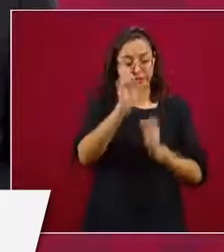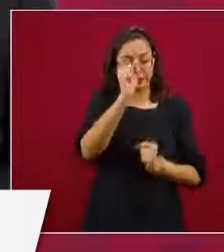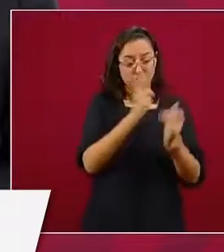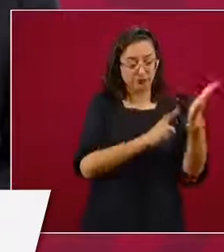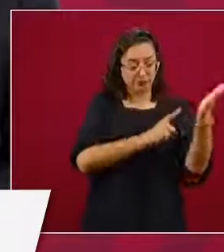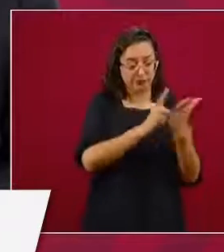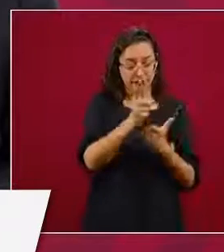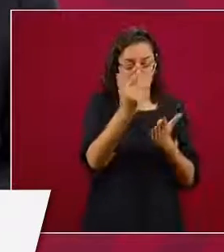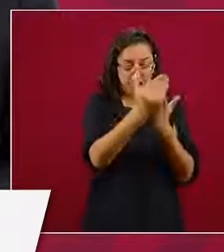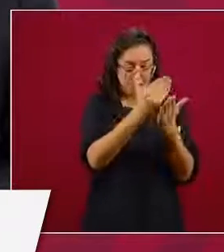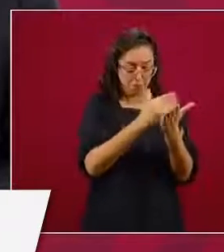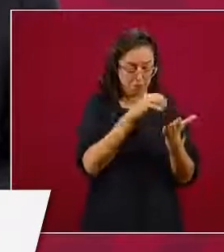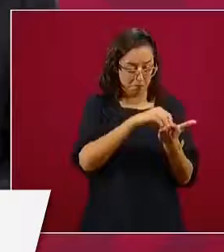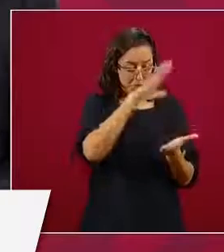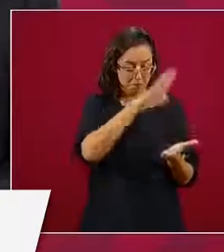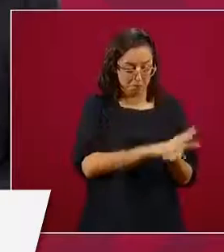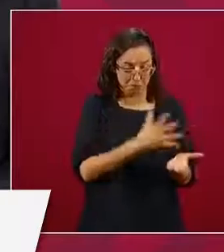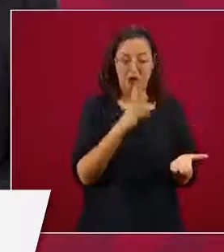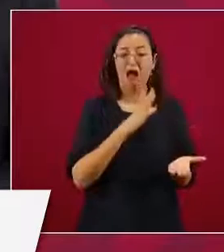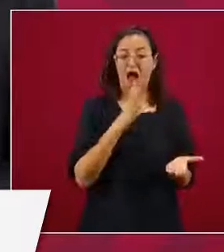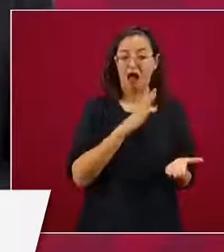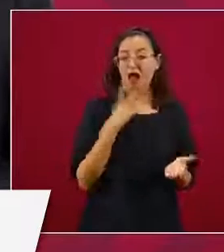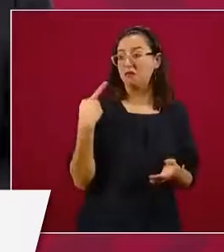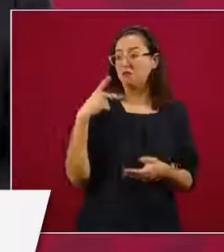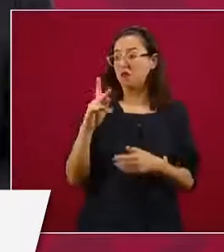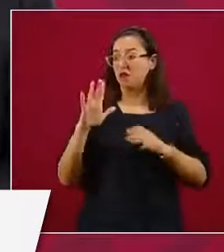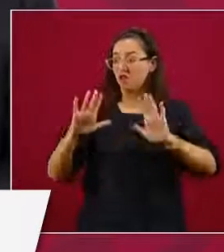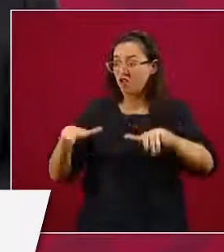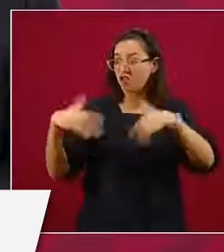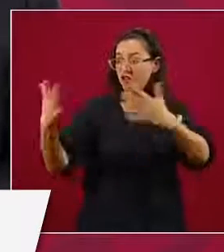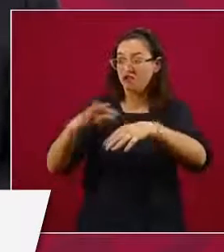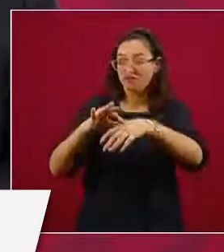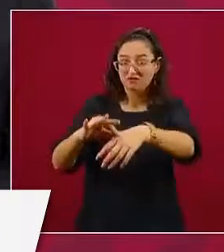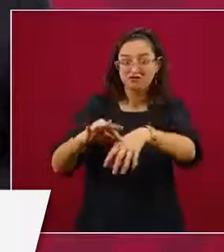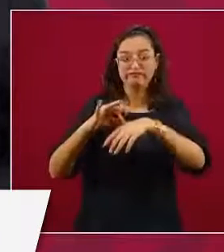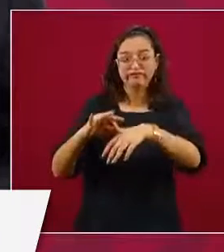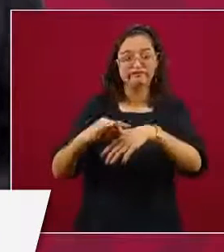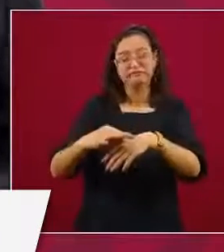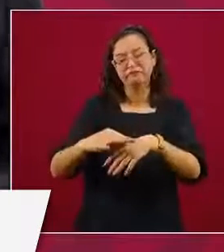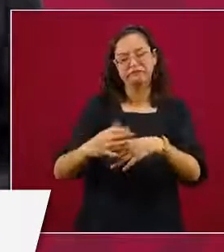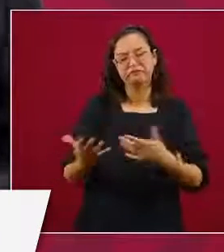que no se cumplen, que son letra muerta.